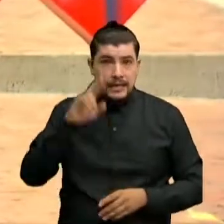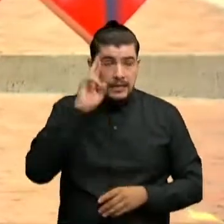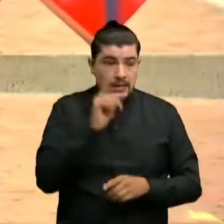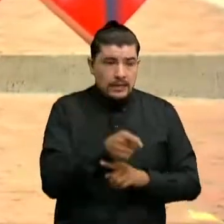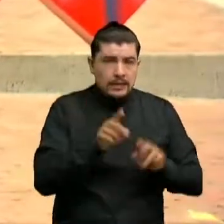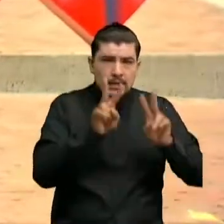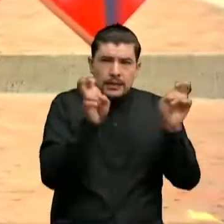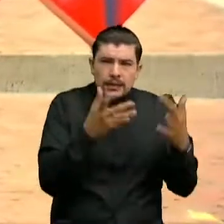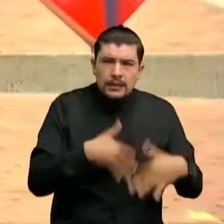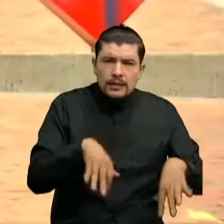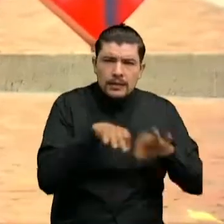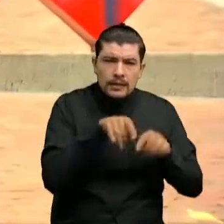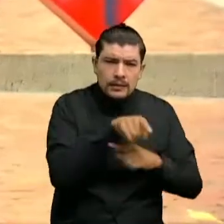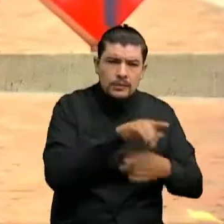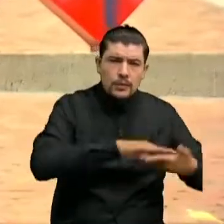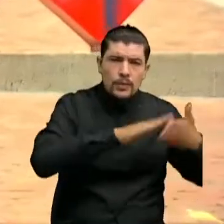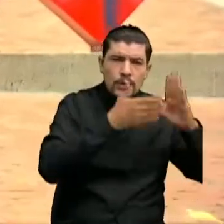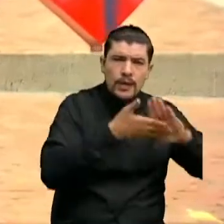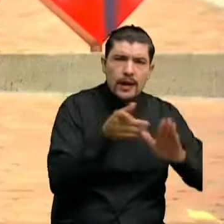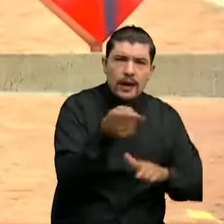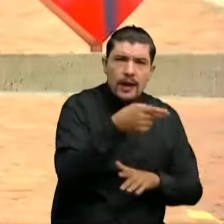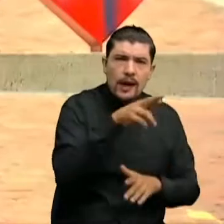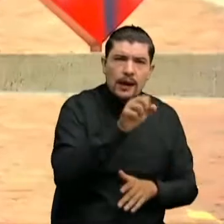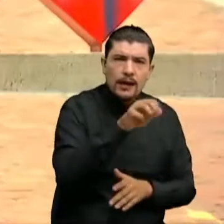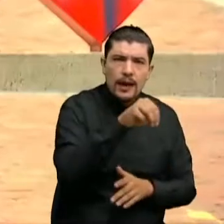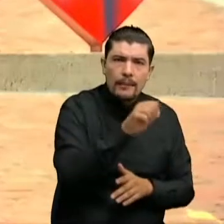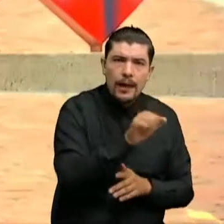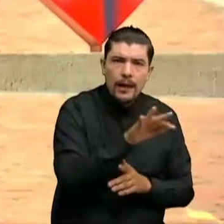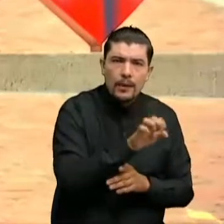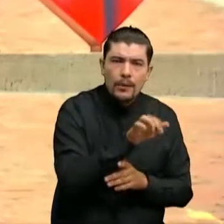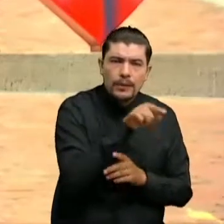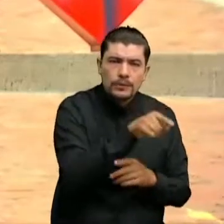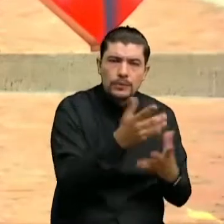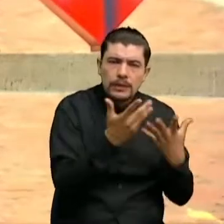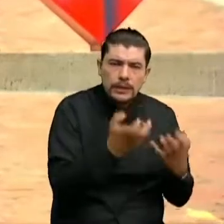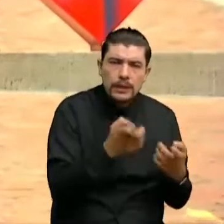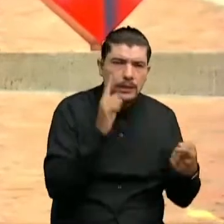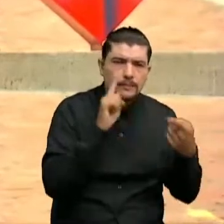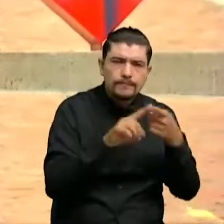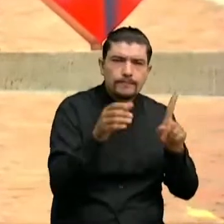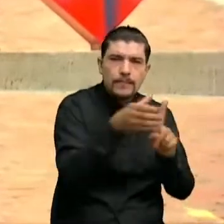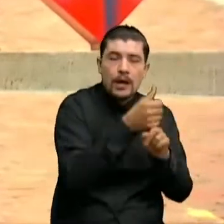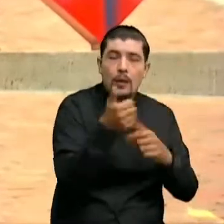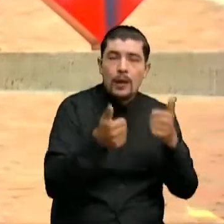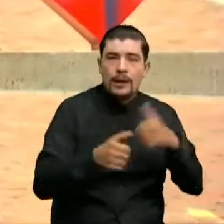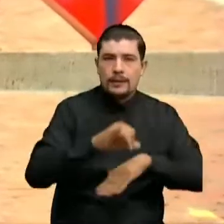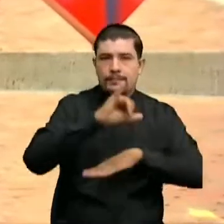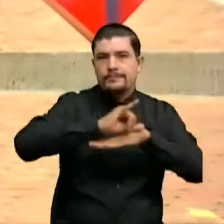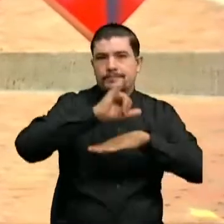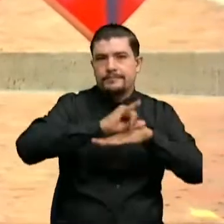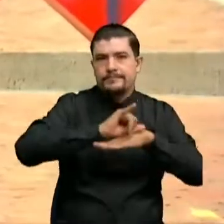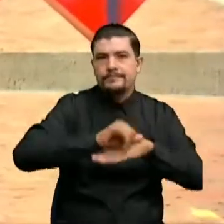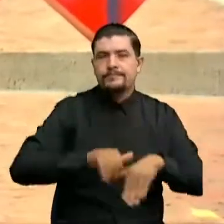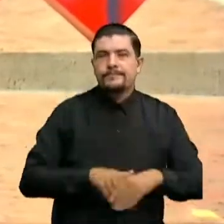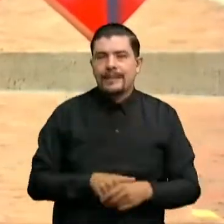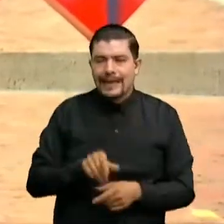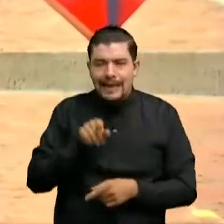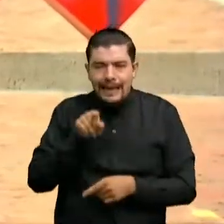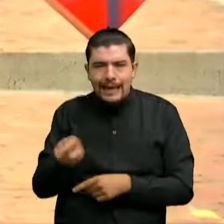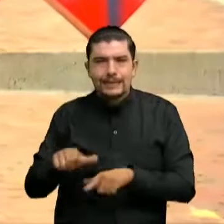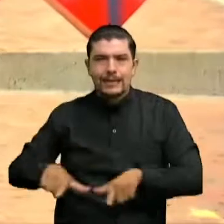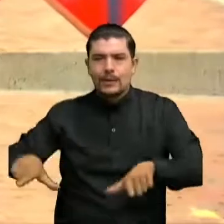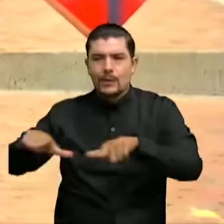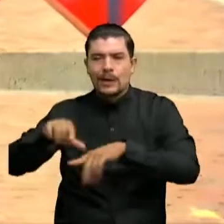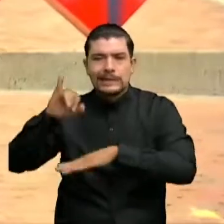fundamental Entre la comunidad de Gramalote Que quieren llegar a ser realidad Y es su templo Porque ese ha sido uno de los pocos